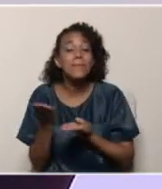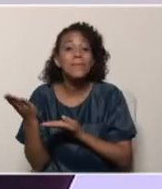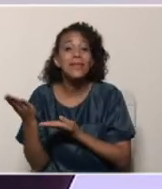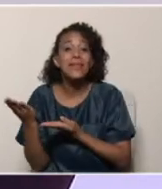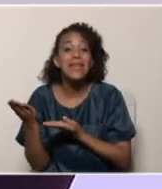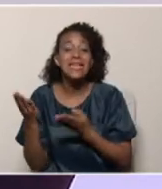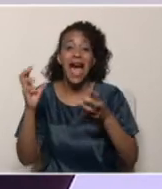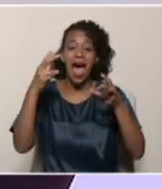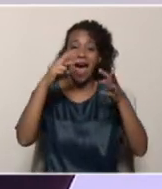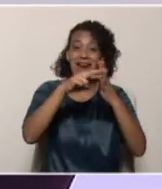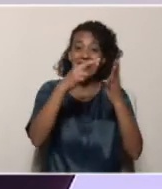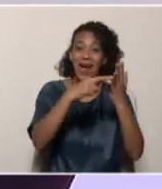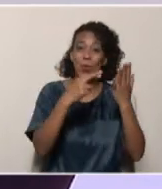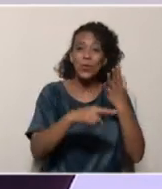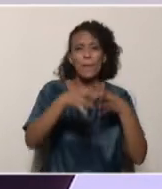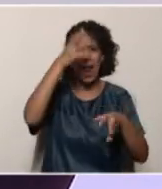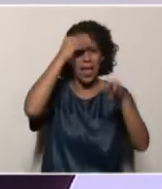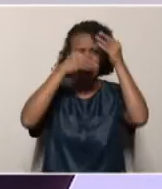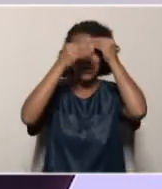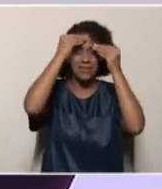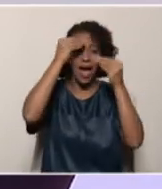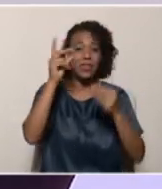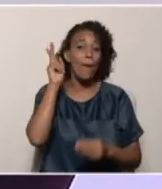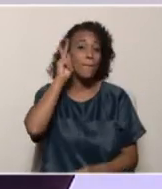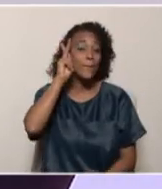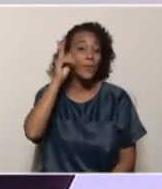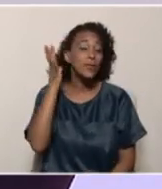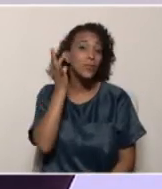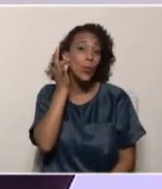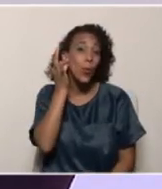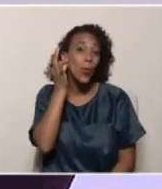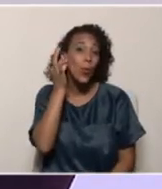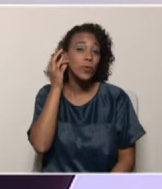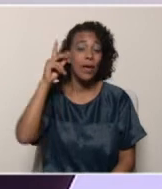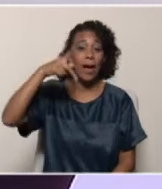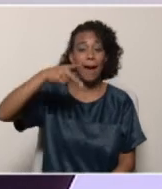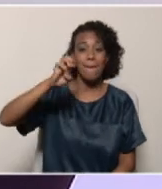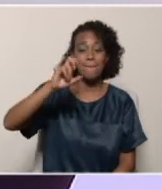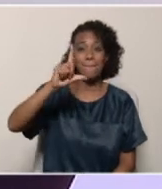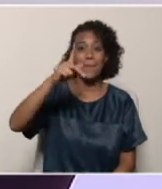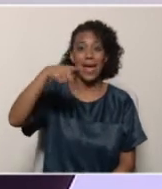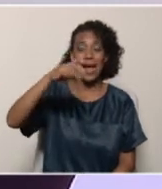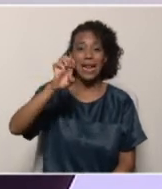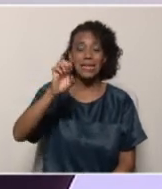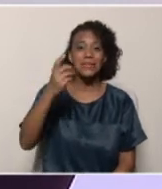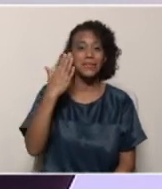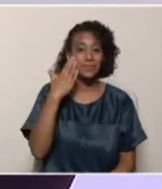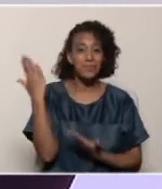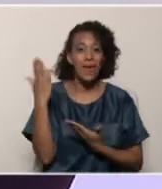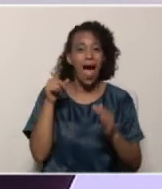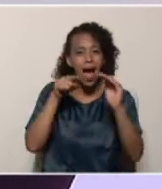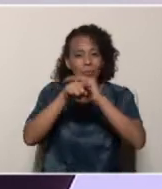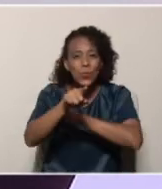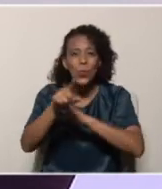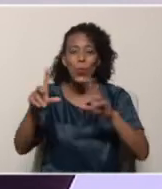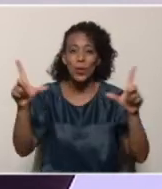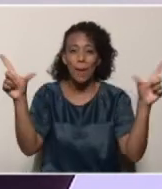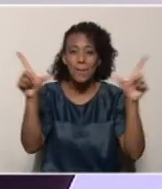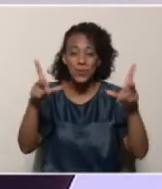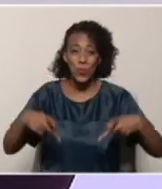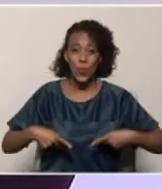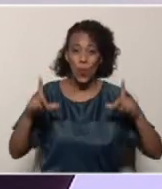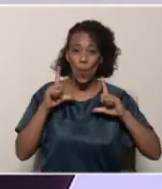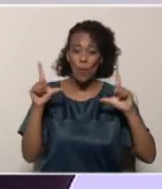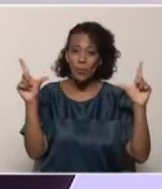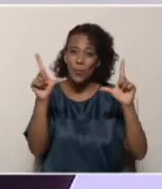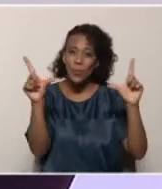segmento de recursos para el aprendizaje. Soy la profesora Belkis Túnez y es un placer llegar a la familia venezolana a través de este